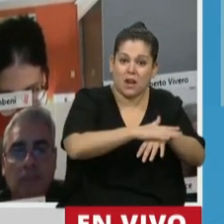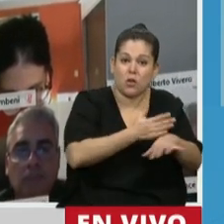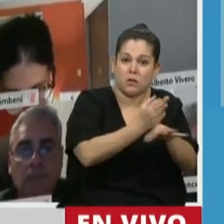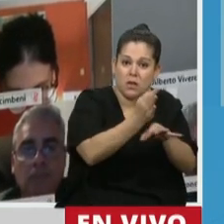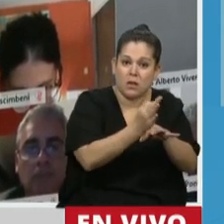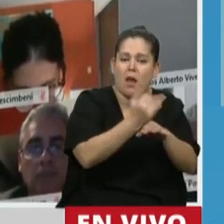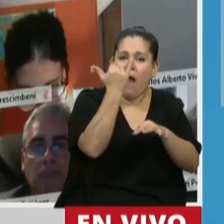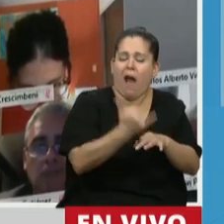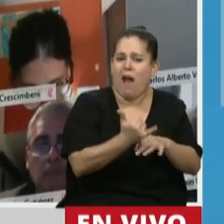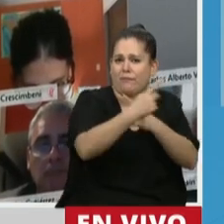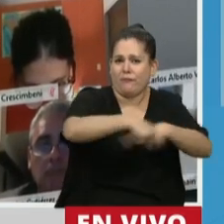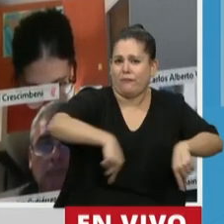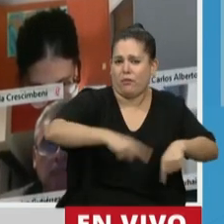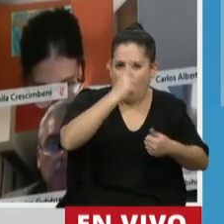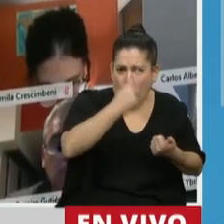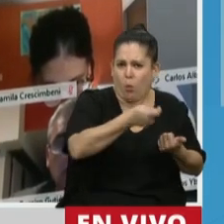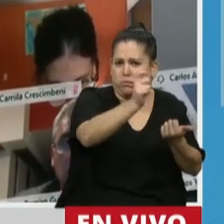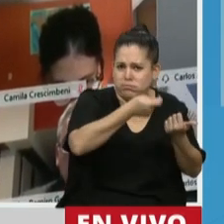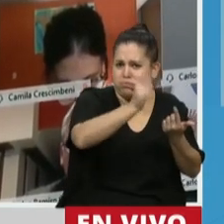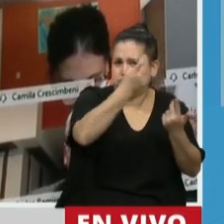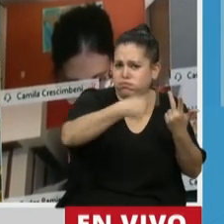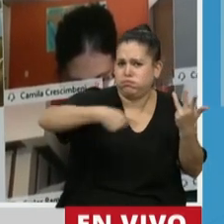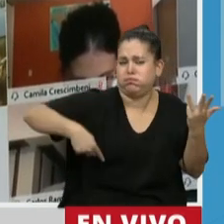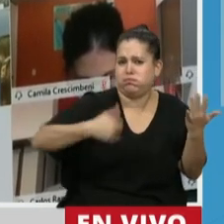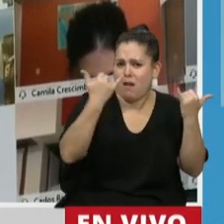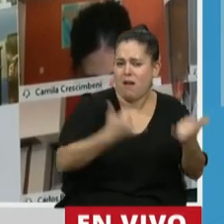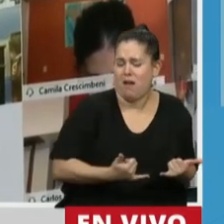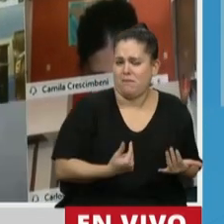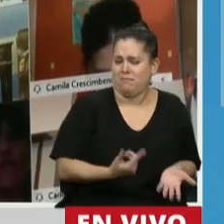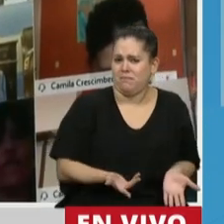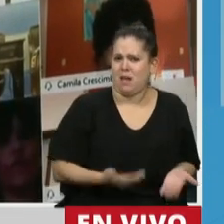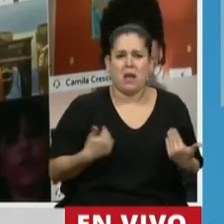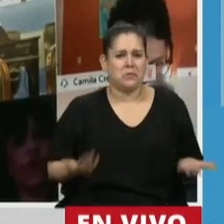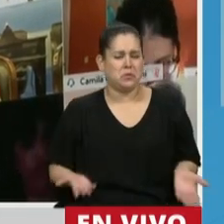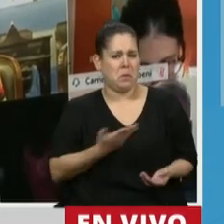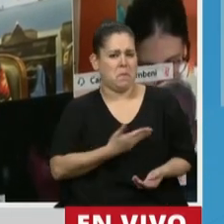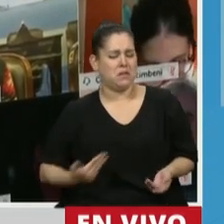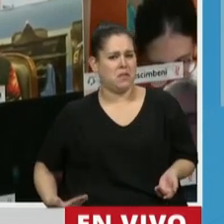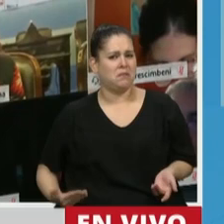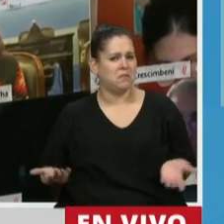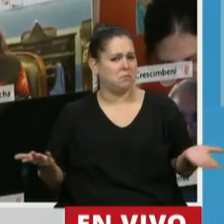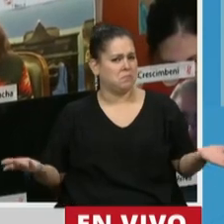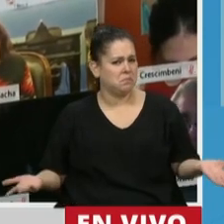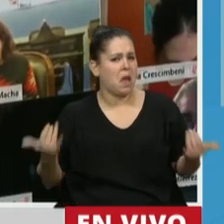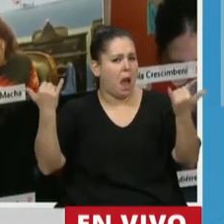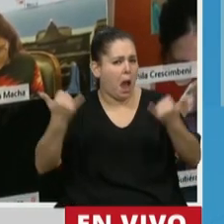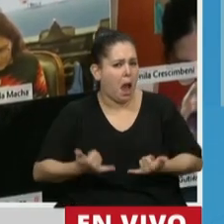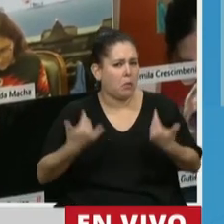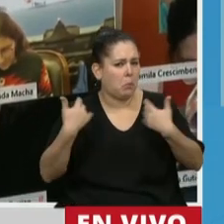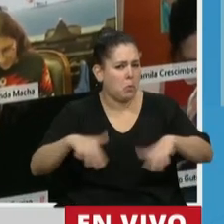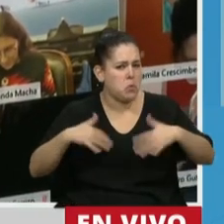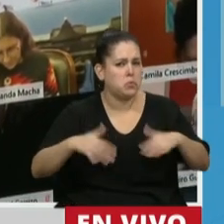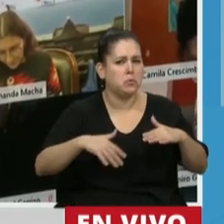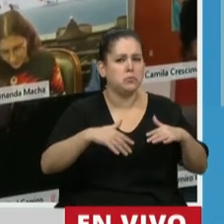multiprocesada. Entonces, señor Presidente, la verdad que hay muchas inequidades,